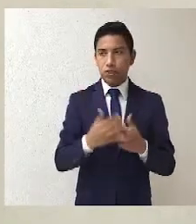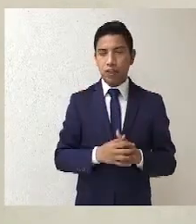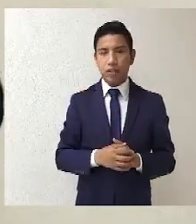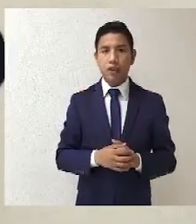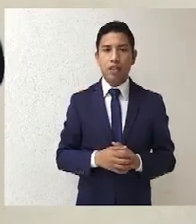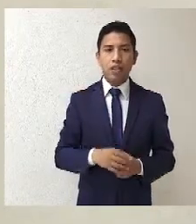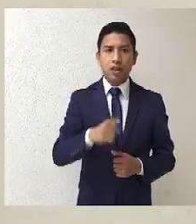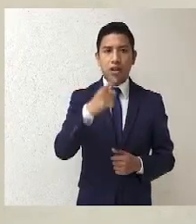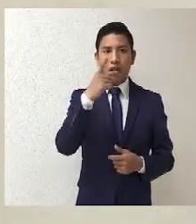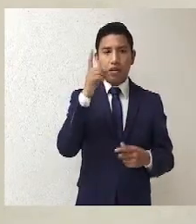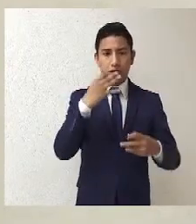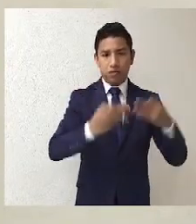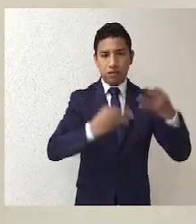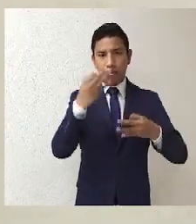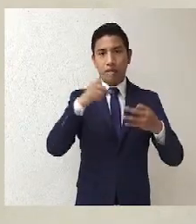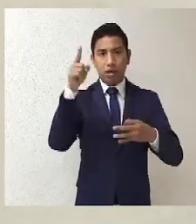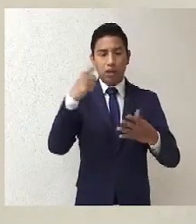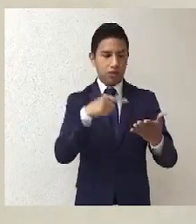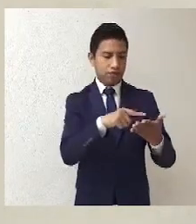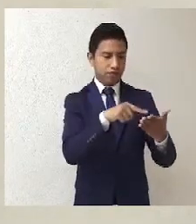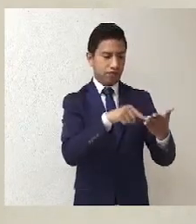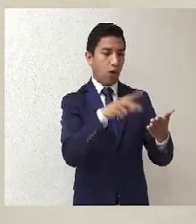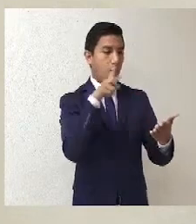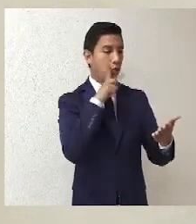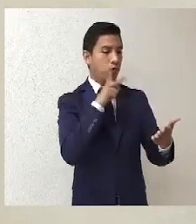local le desecha las pruebas.